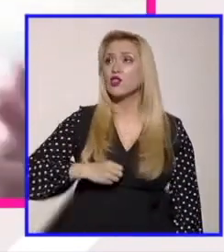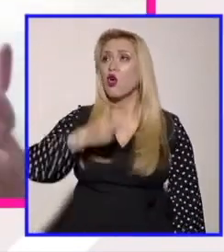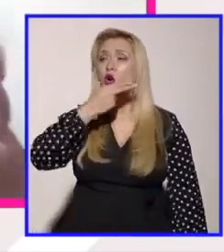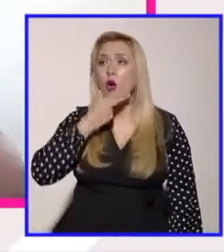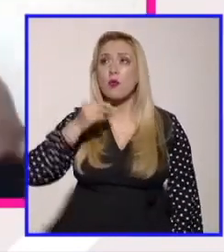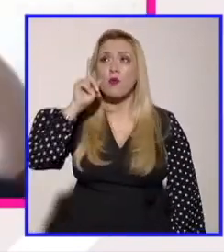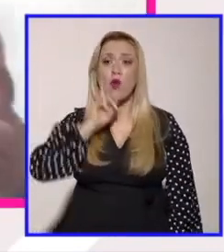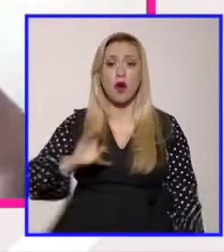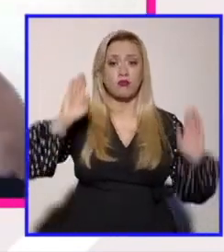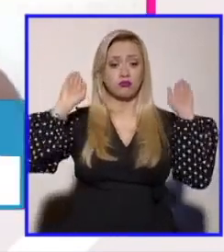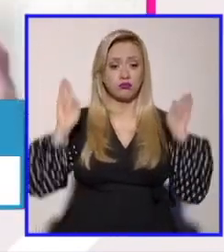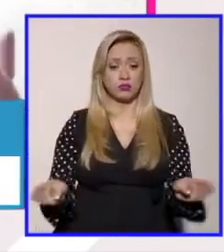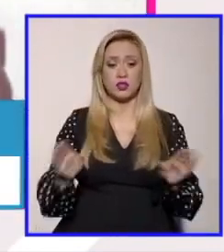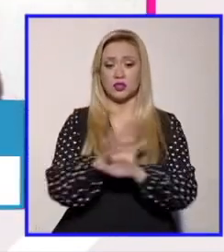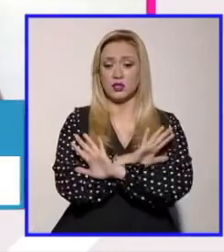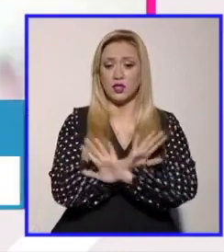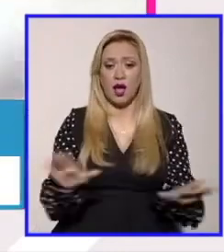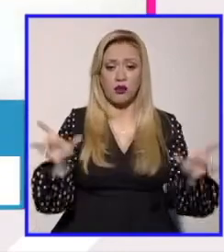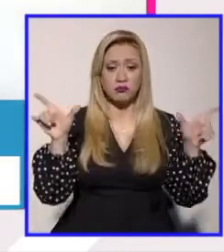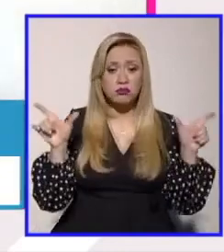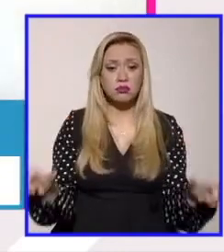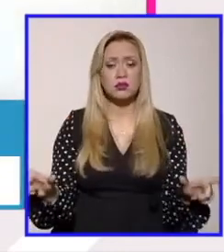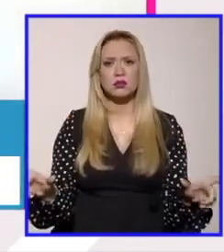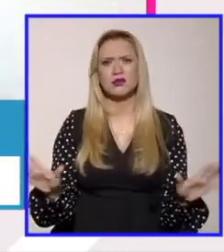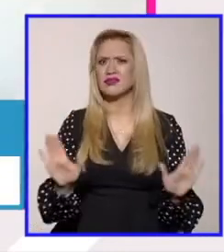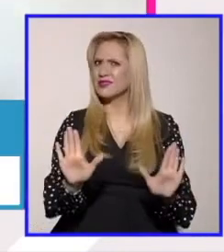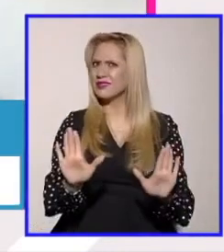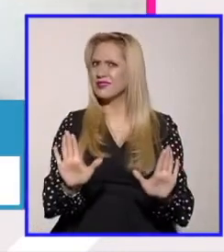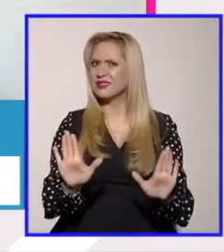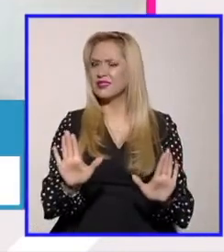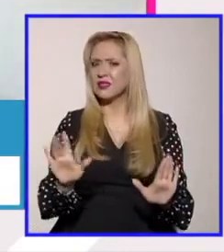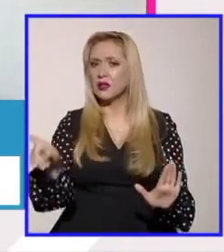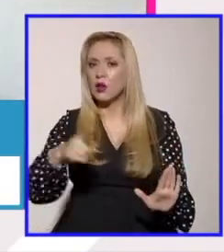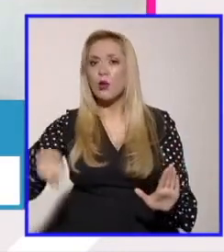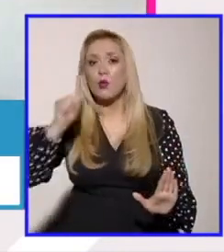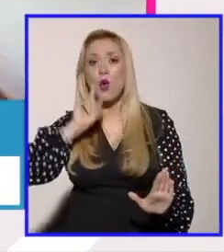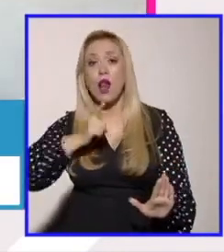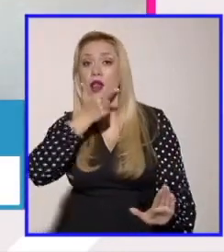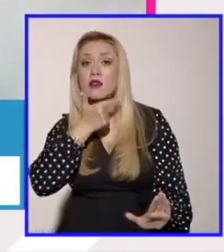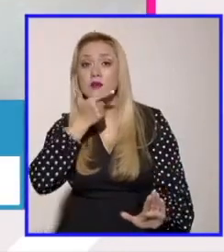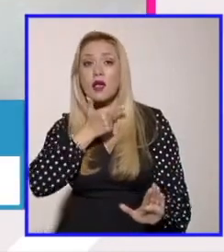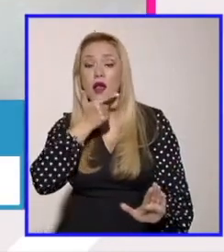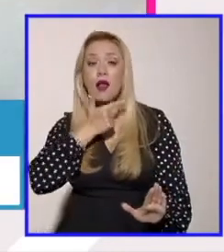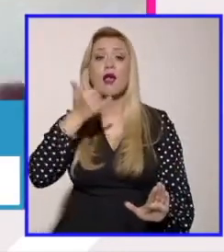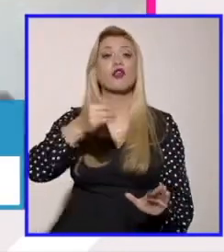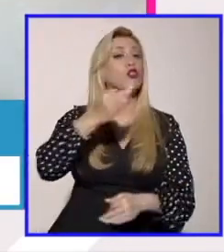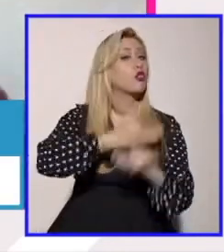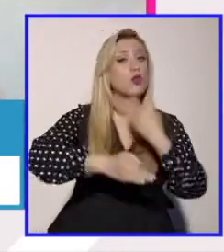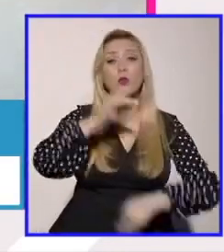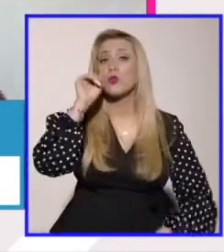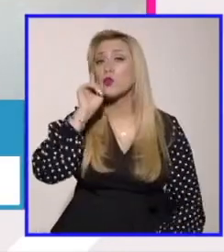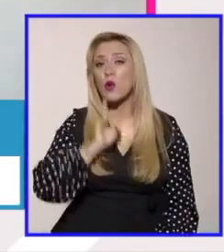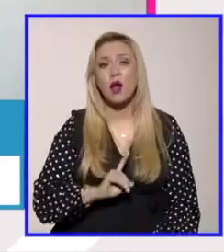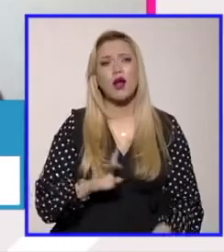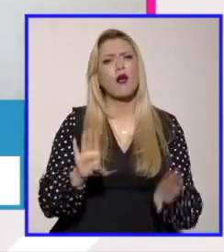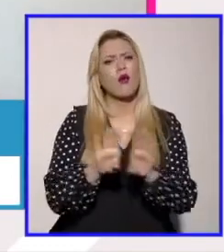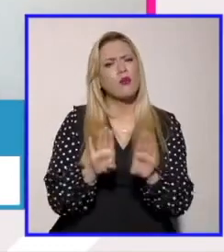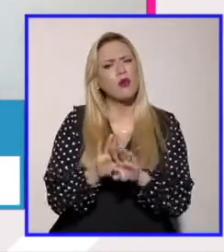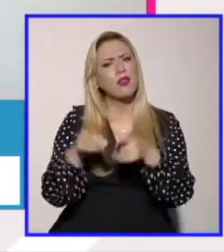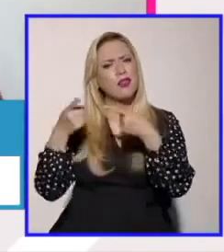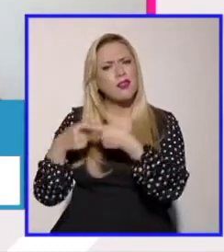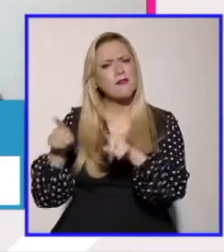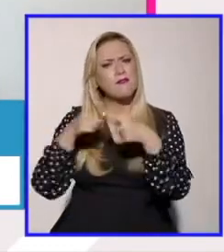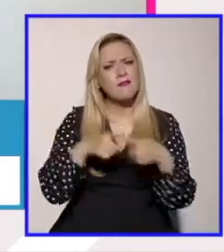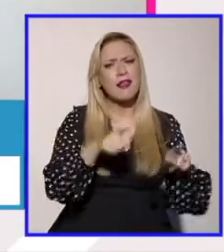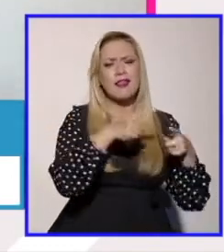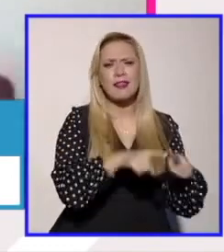enriquece el análisis feminista no solamente para las mujeres lesbianas sino para todas las mujeres cómo distintos mecanismos